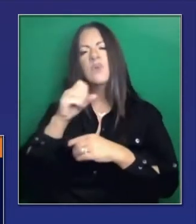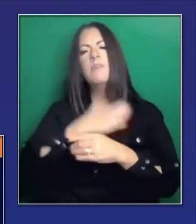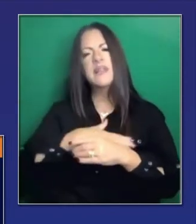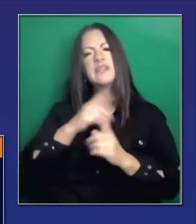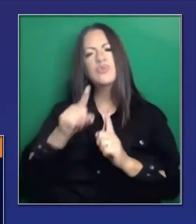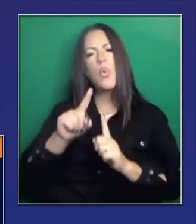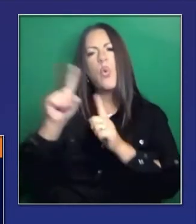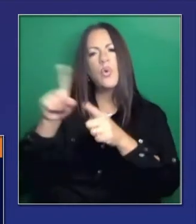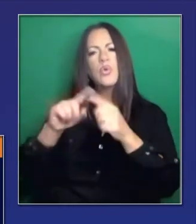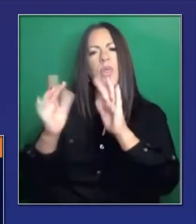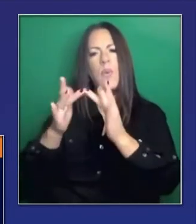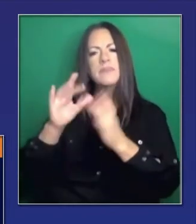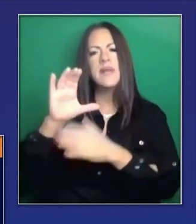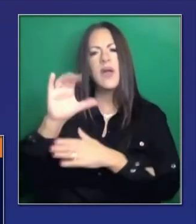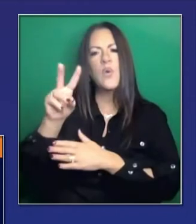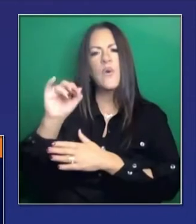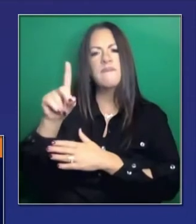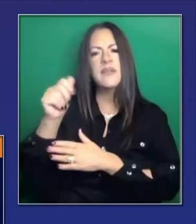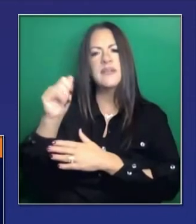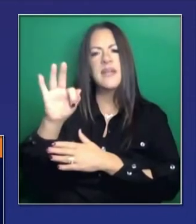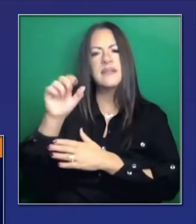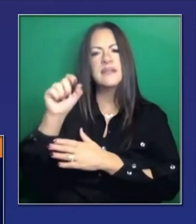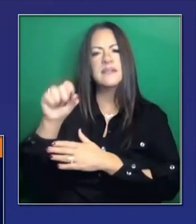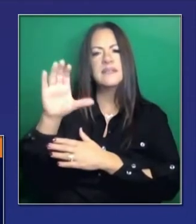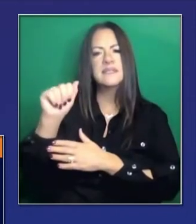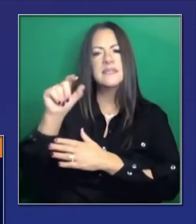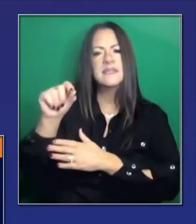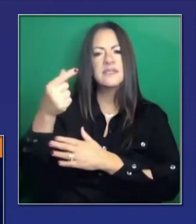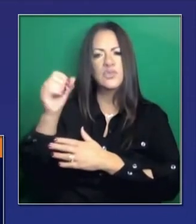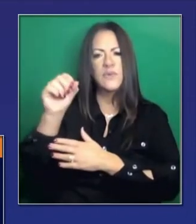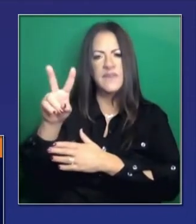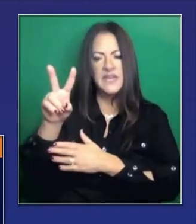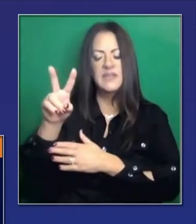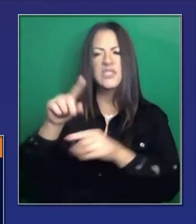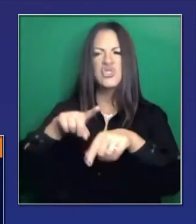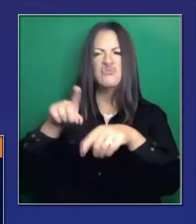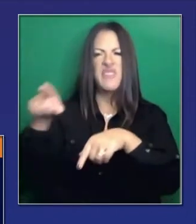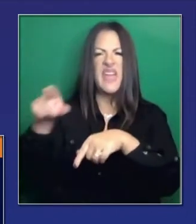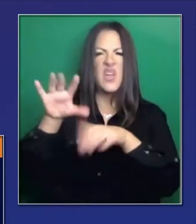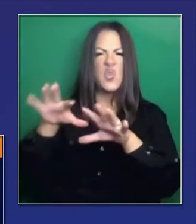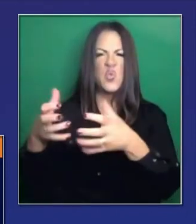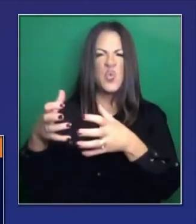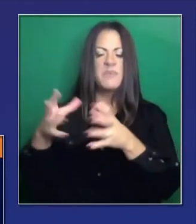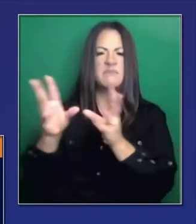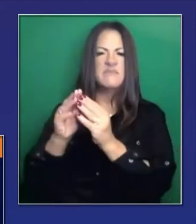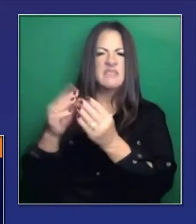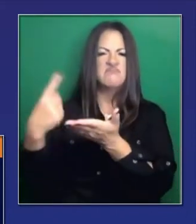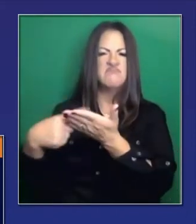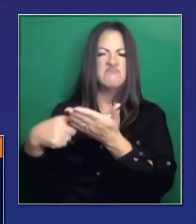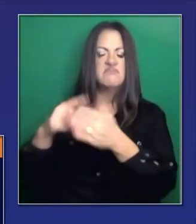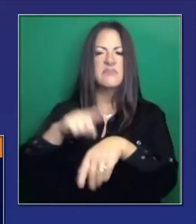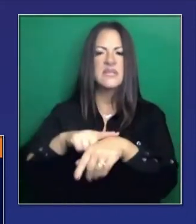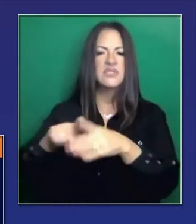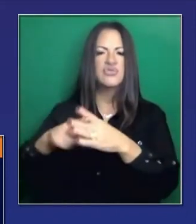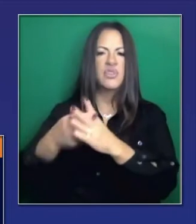asesor. Y podrán verlo ustedes de 3 a 6 de la tarde, el 6 de enero, el miércoles. Y también comenzarán a dar